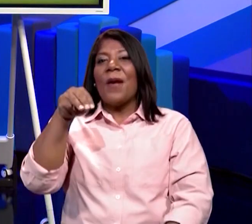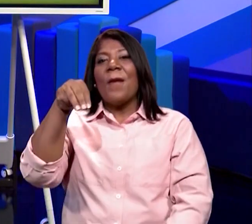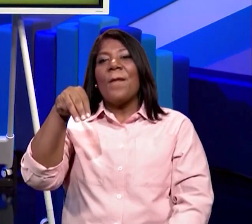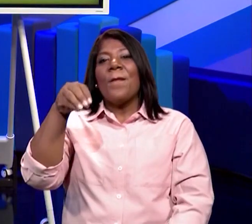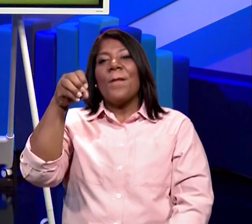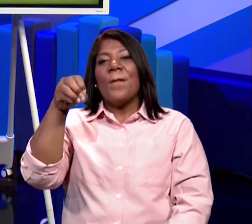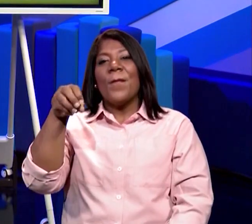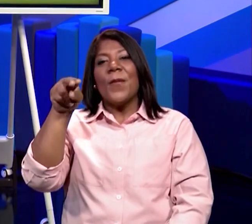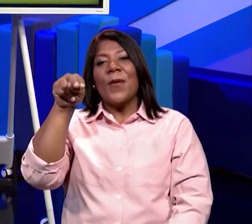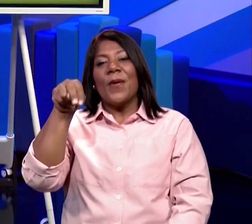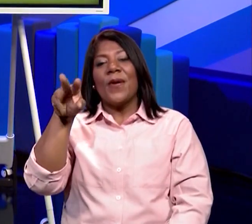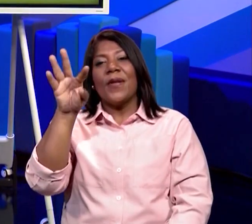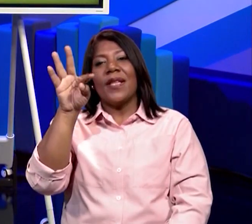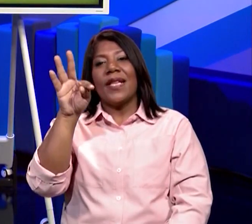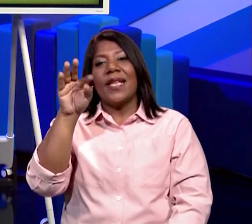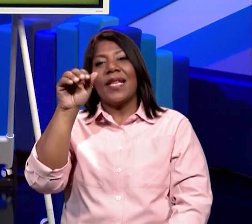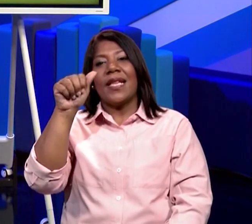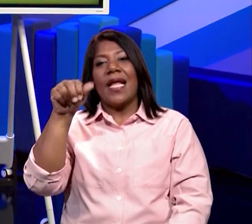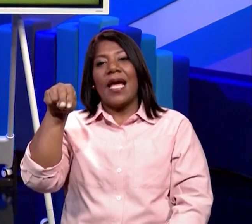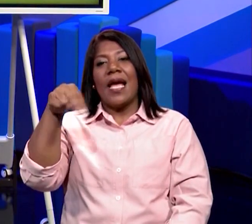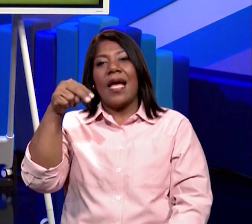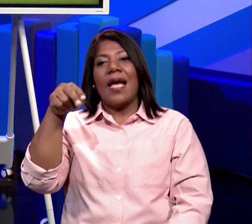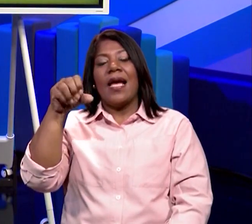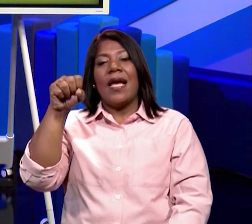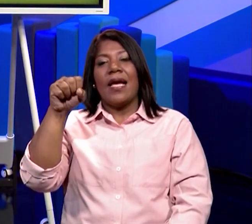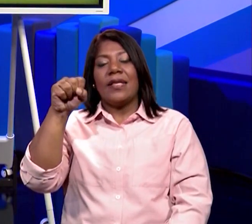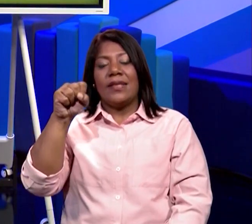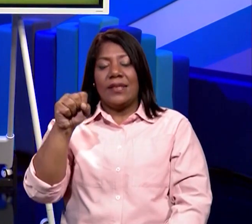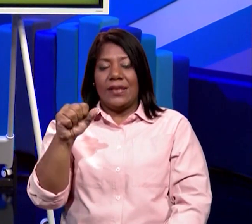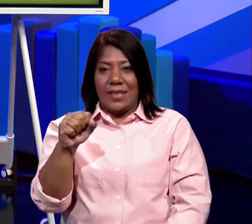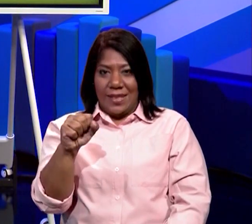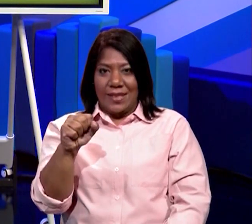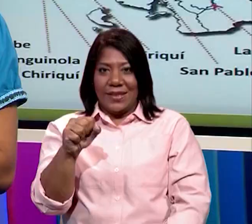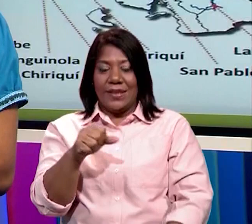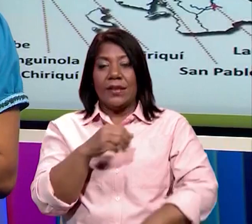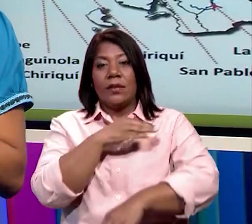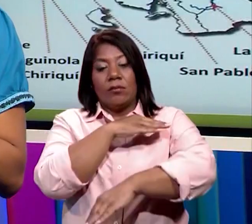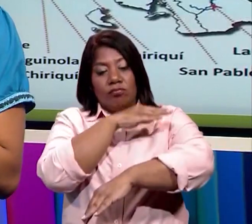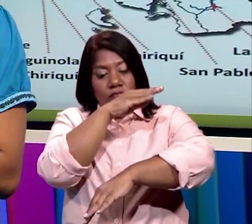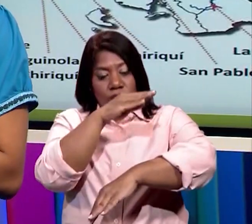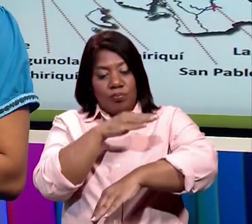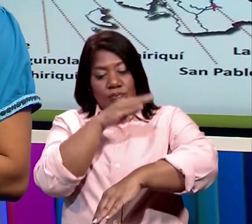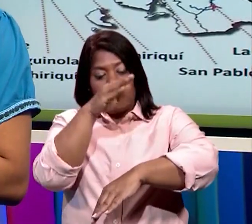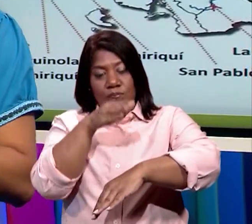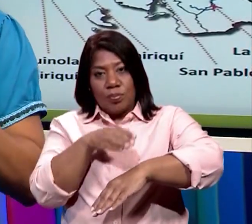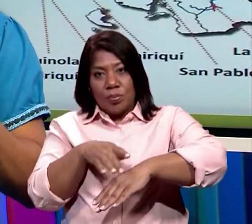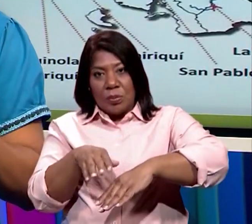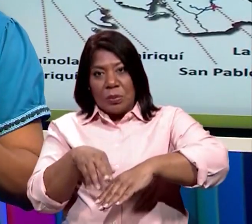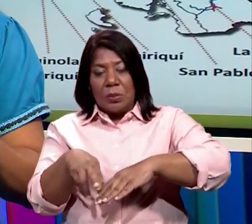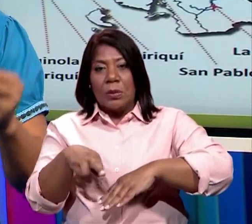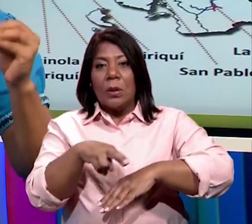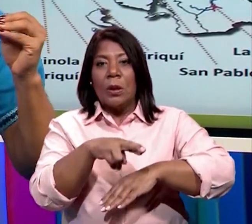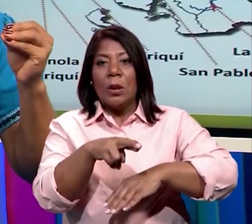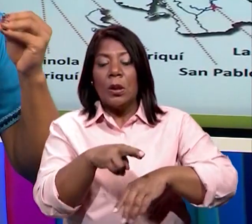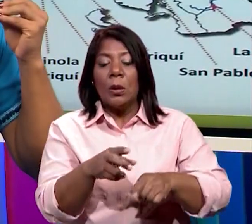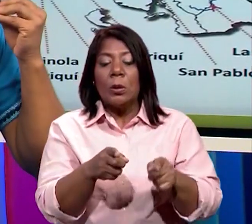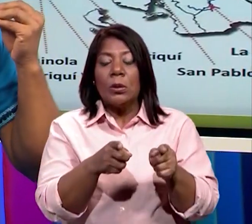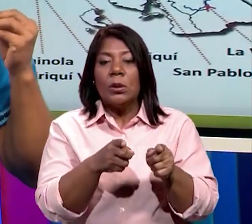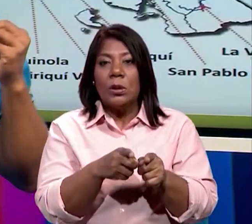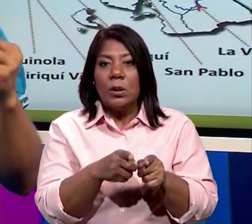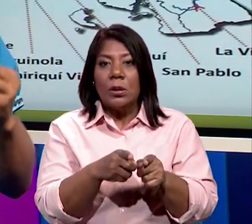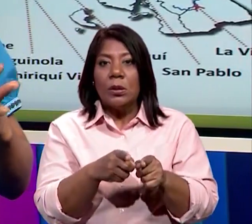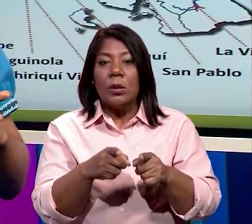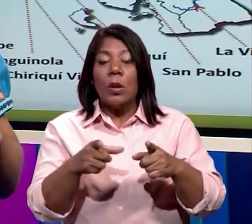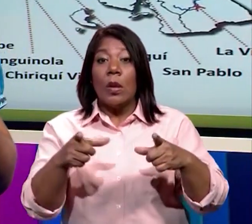otros. Ríos más grandes que otros. Nosotros para poder tener ríos que tengan